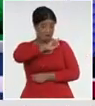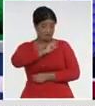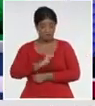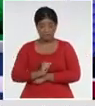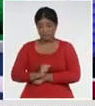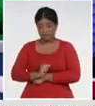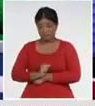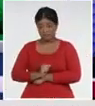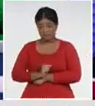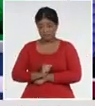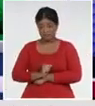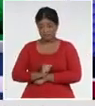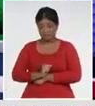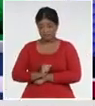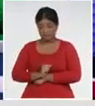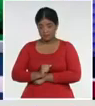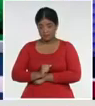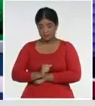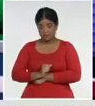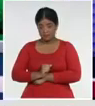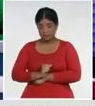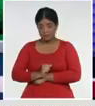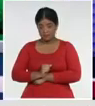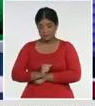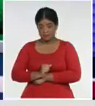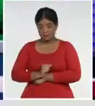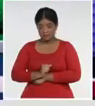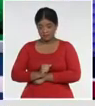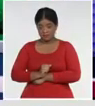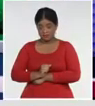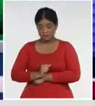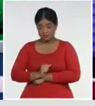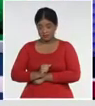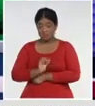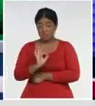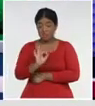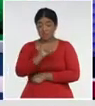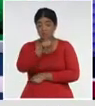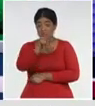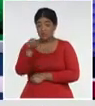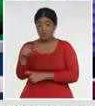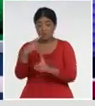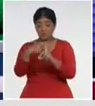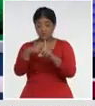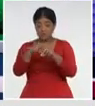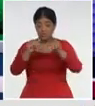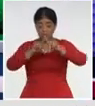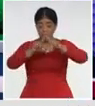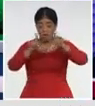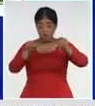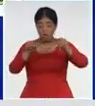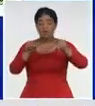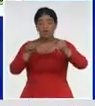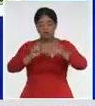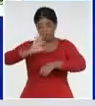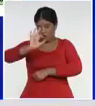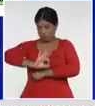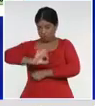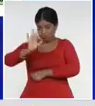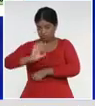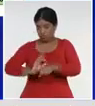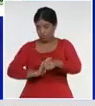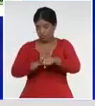que determinan, la tasa de incidencia, de casos confirmados, en este caso, por COVID-19,